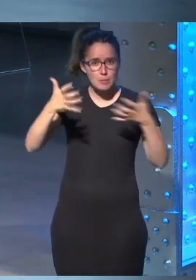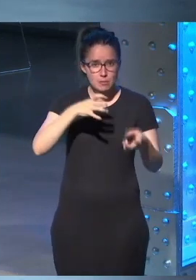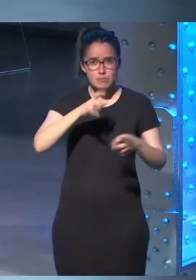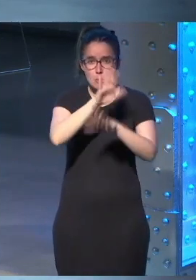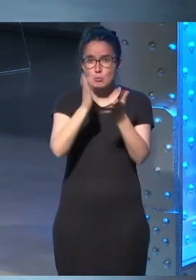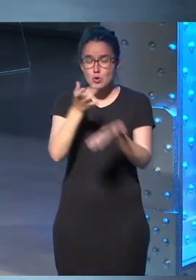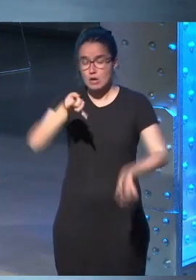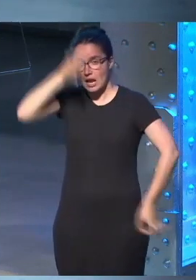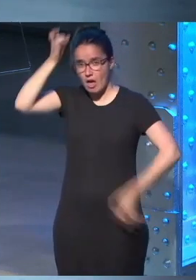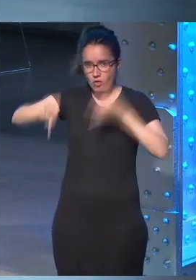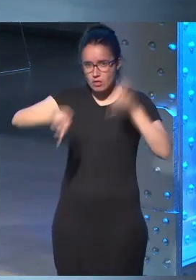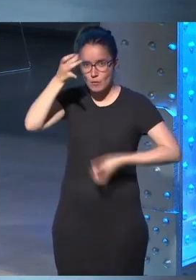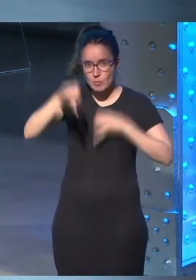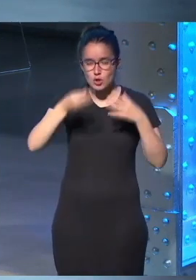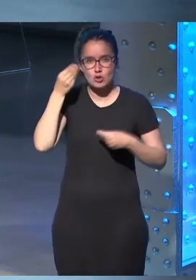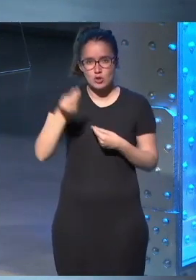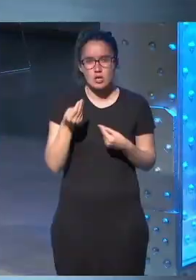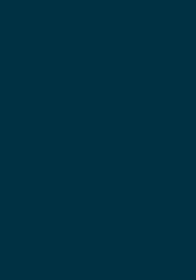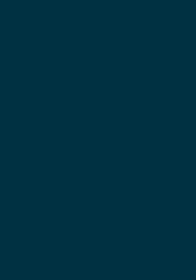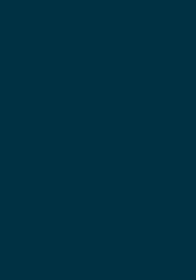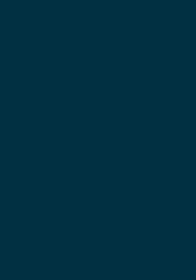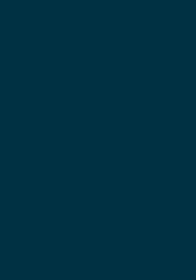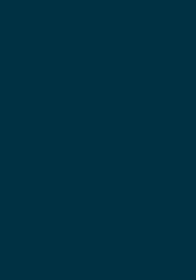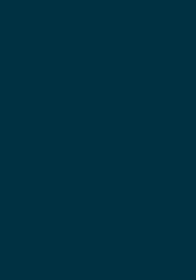creativo, pero yo sí que creo que está en nuestras manos.